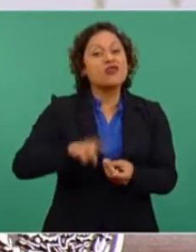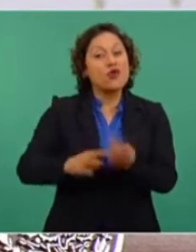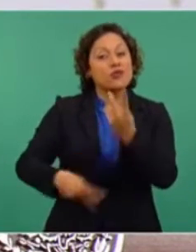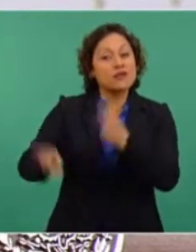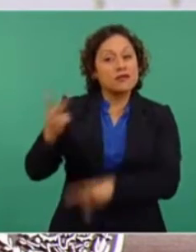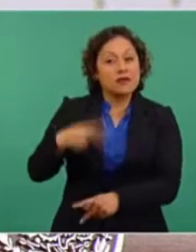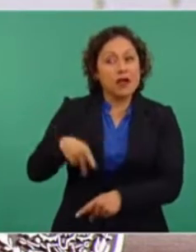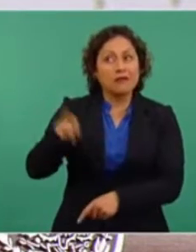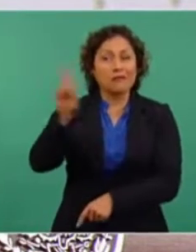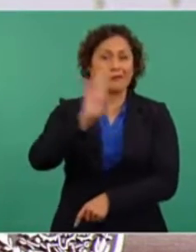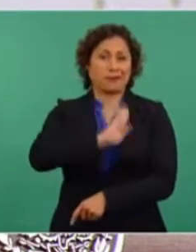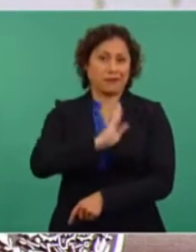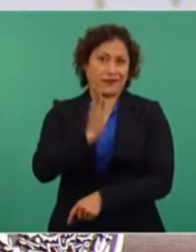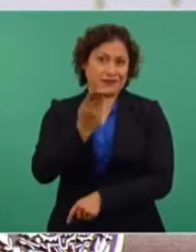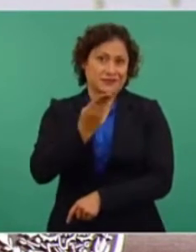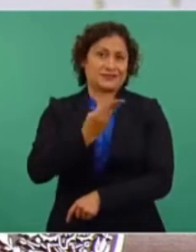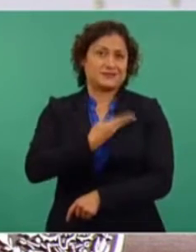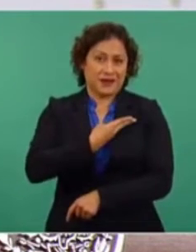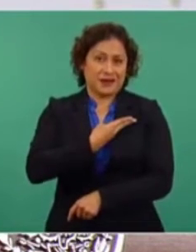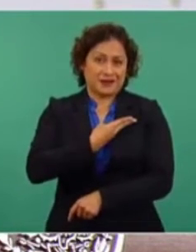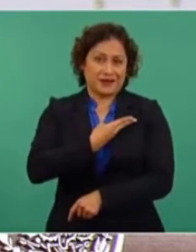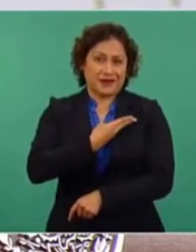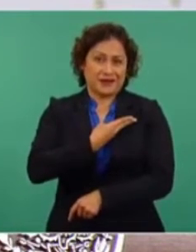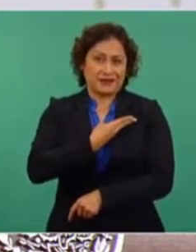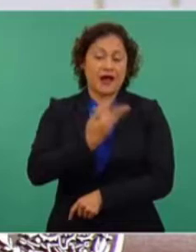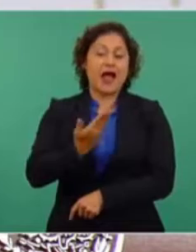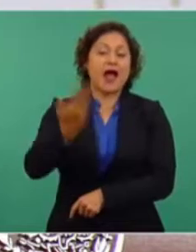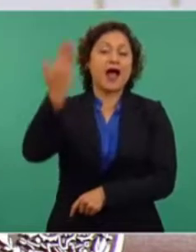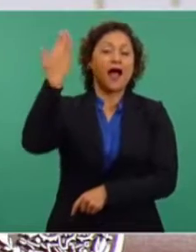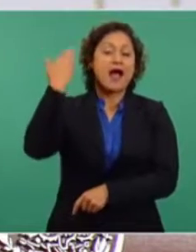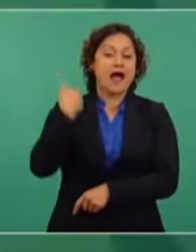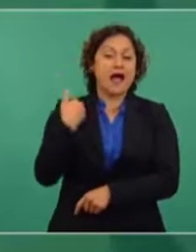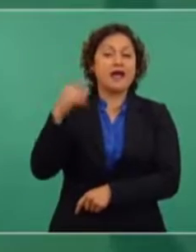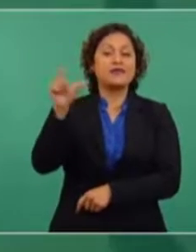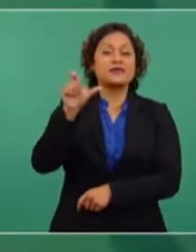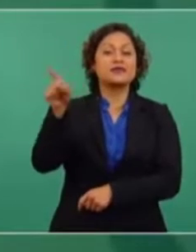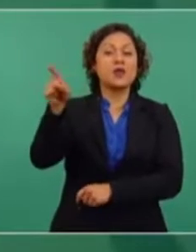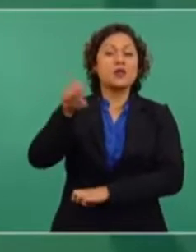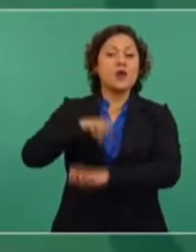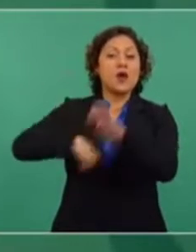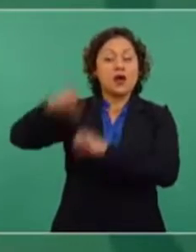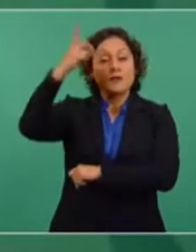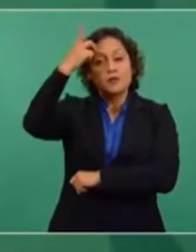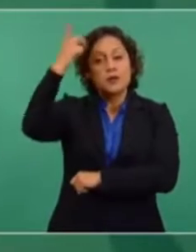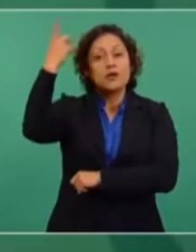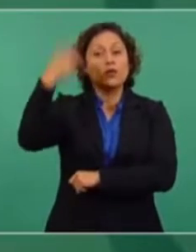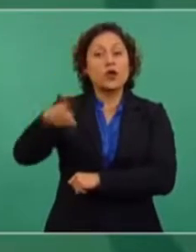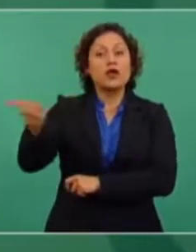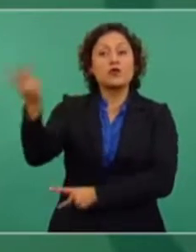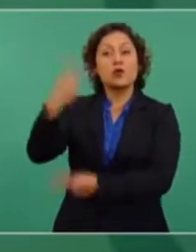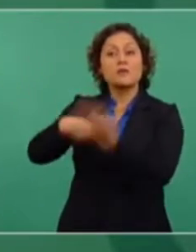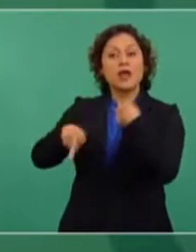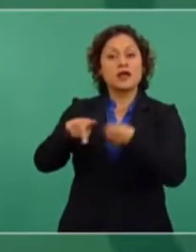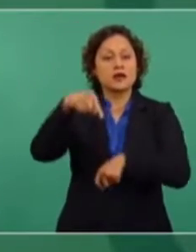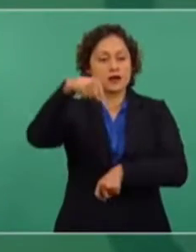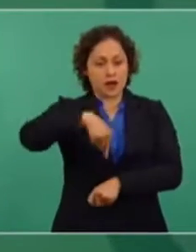Cuando los empresarios españoles llevaron a cabo la segunda conquista